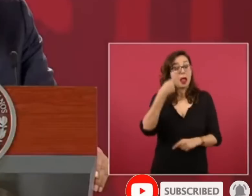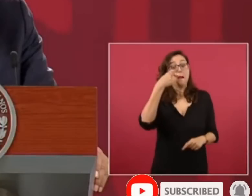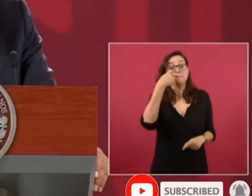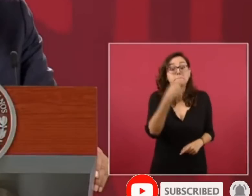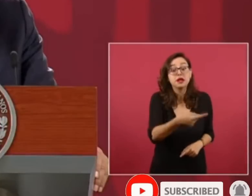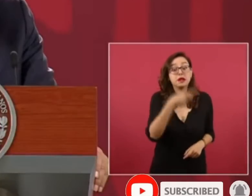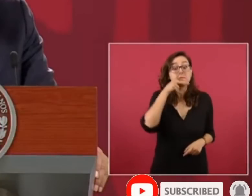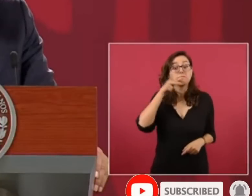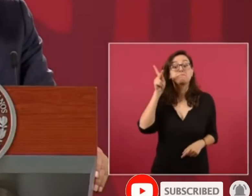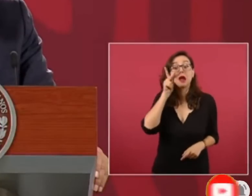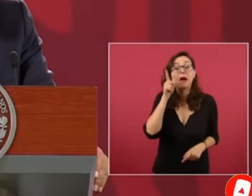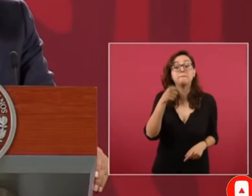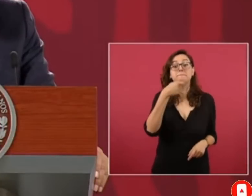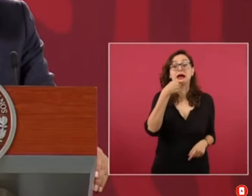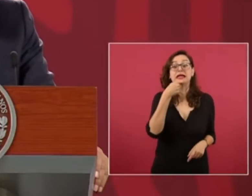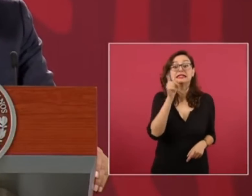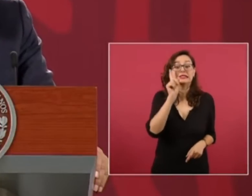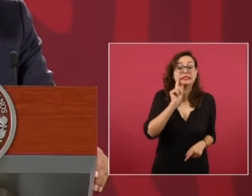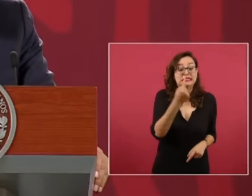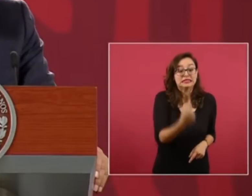llegó mucha gente